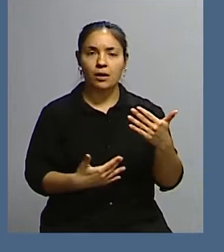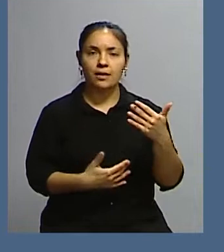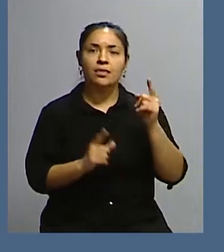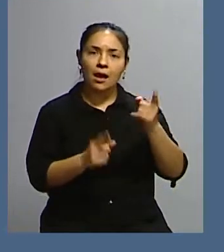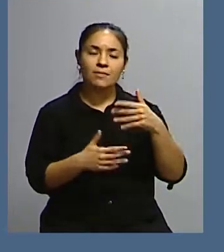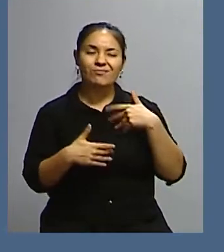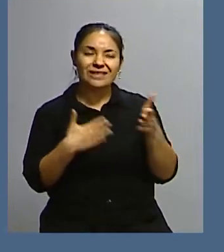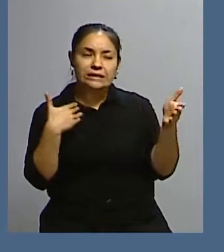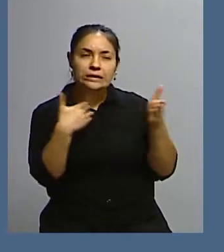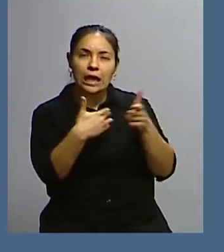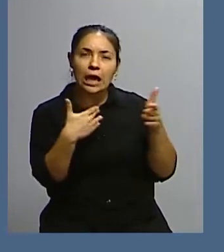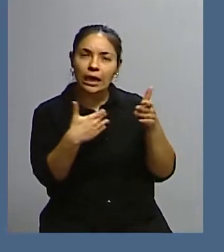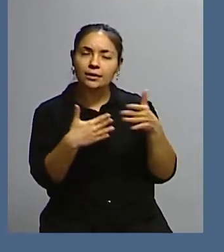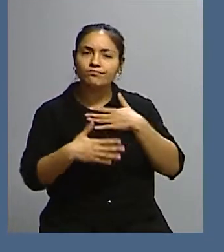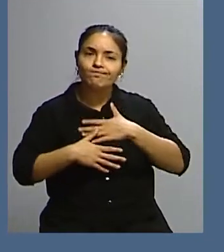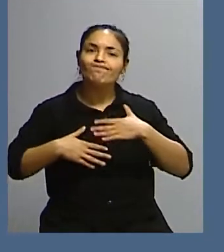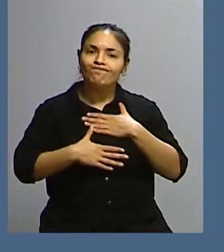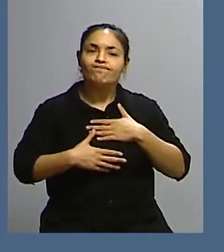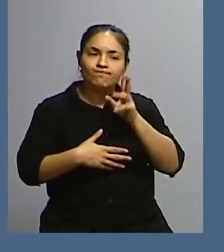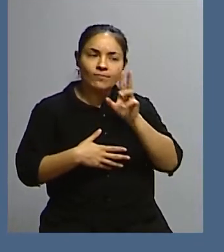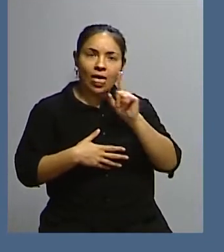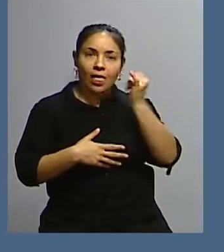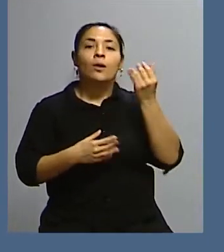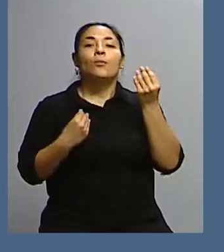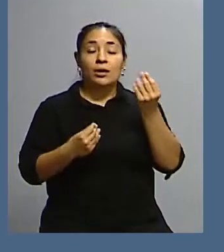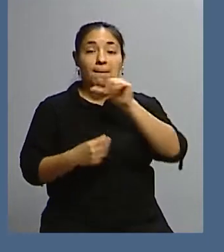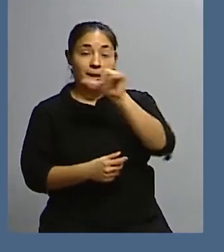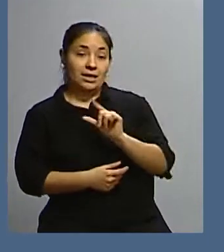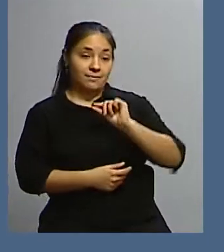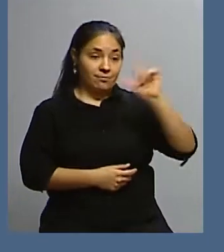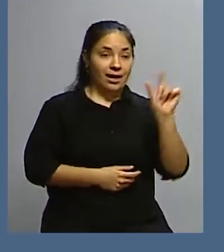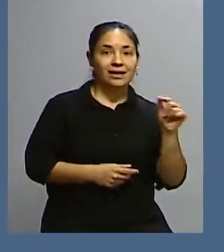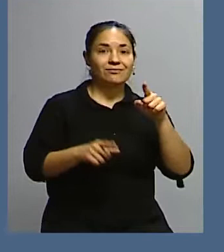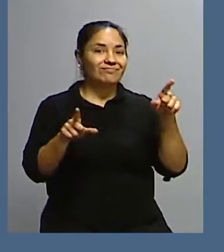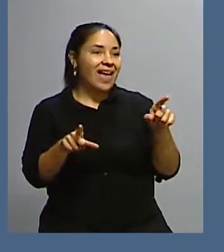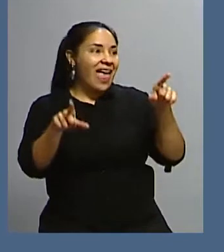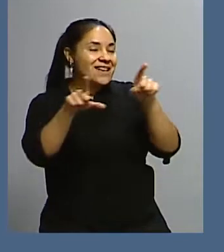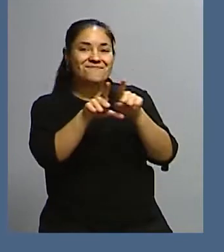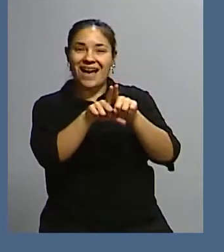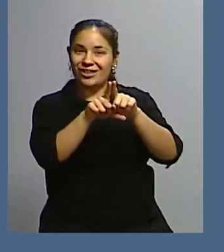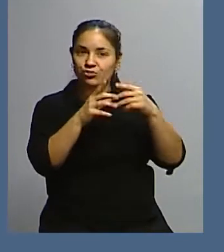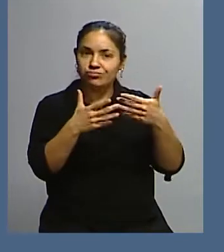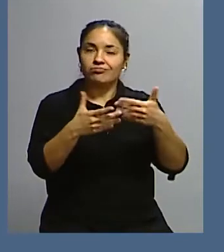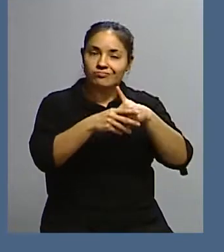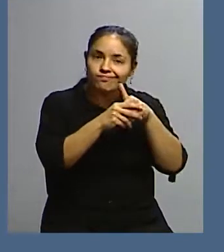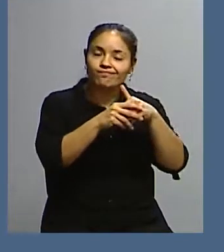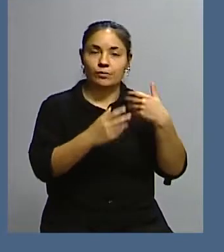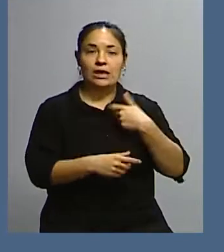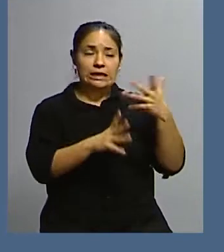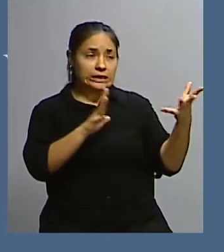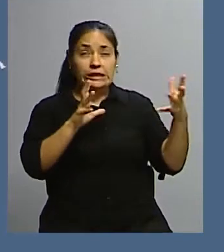sentirlo muy cerca porque somos un país, como vemos, se menciona en más de una oportunidad, hermano. Cuando se vivió esa crisis